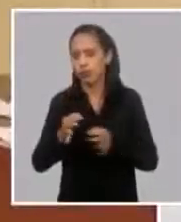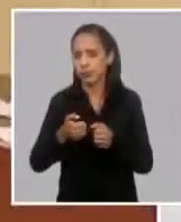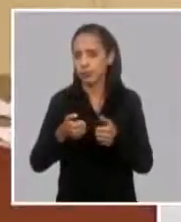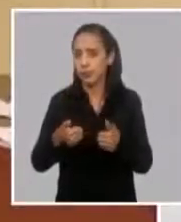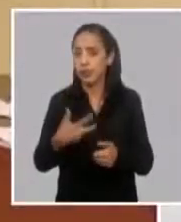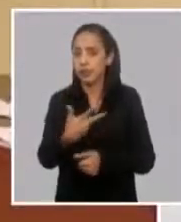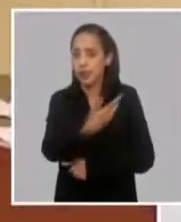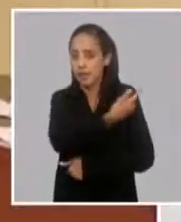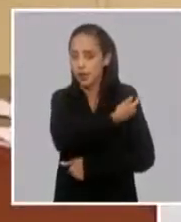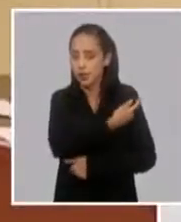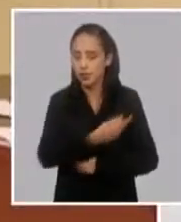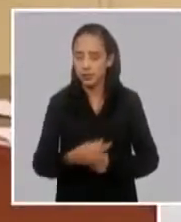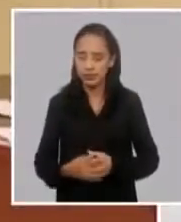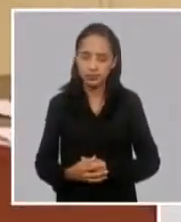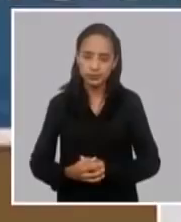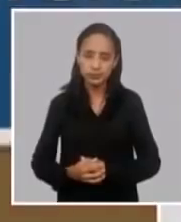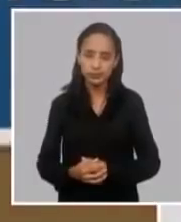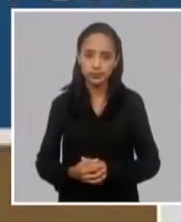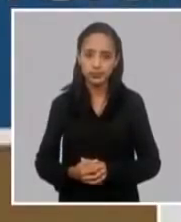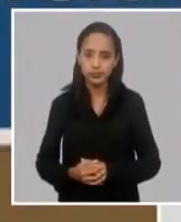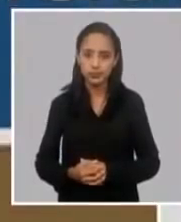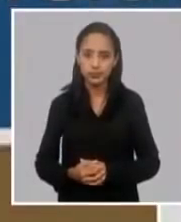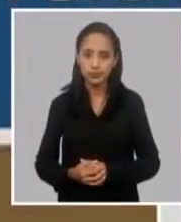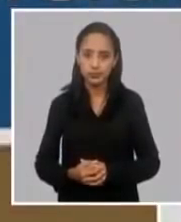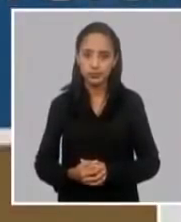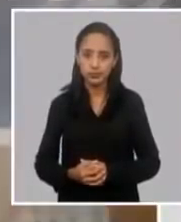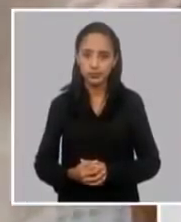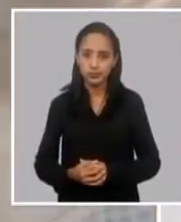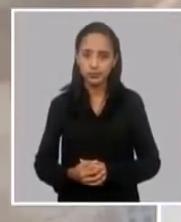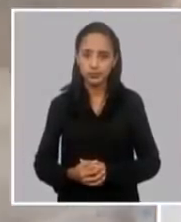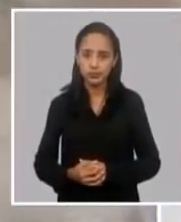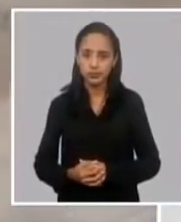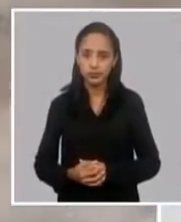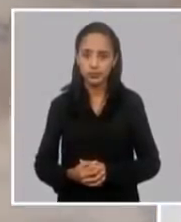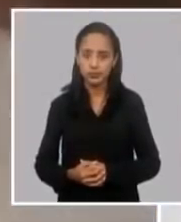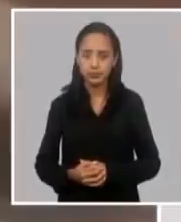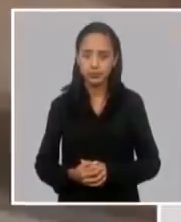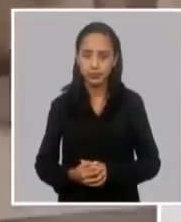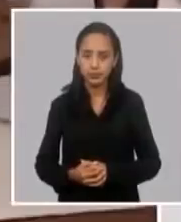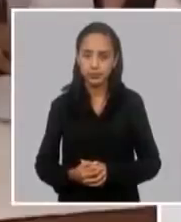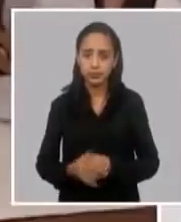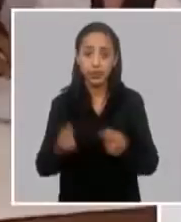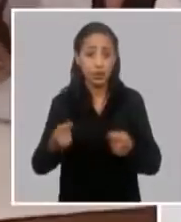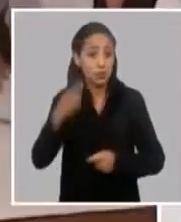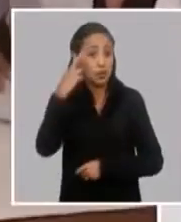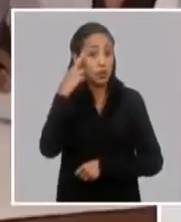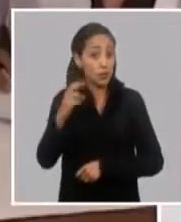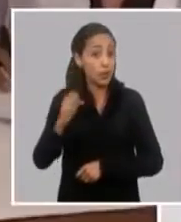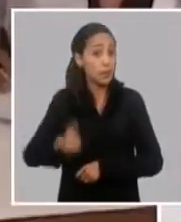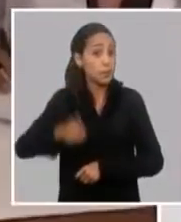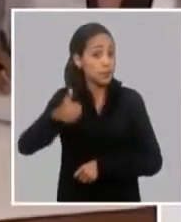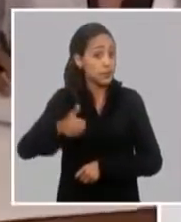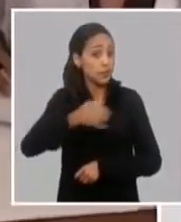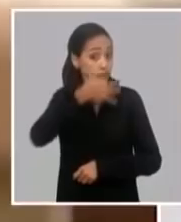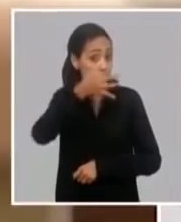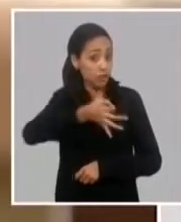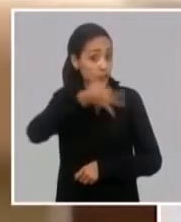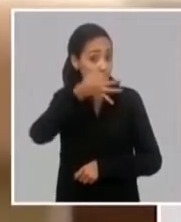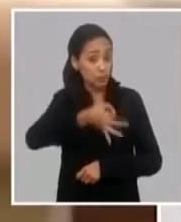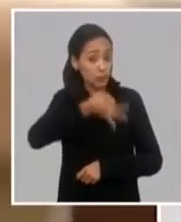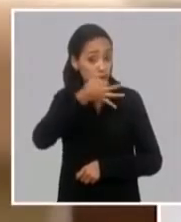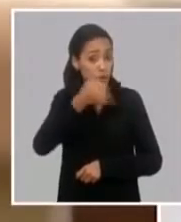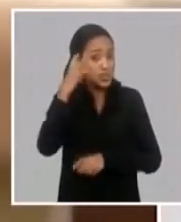recordar, y creo que el presidente ha hecho referencia a ello y los